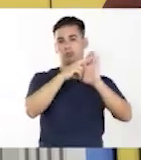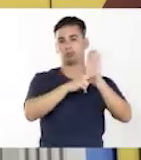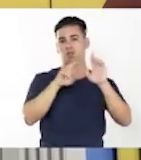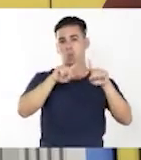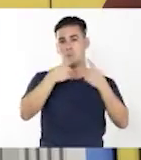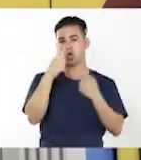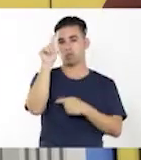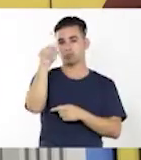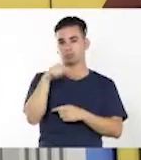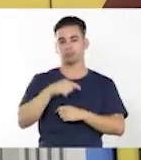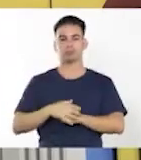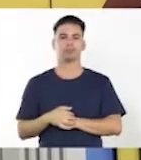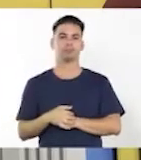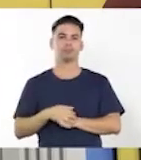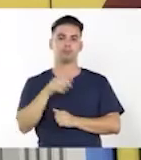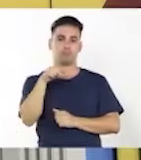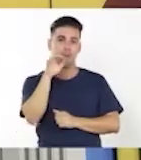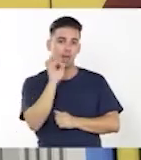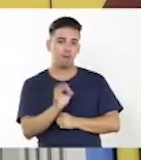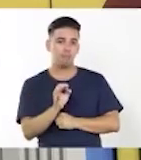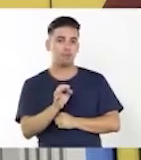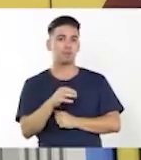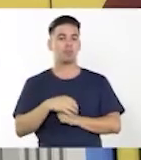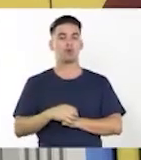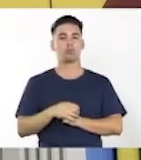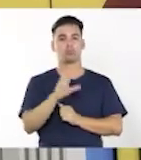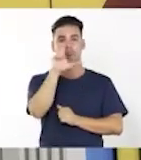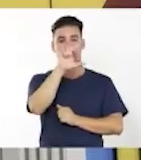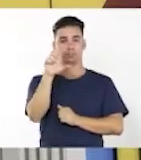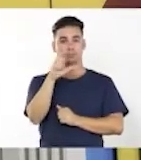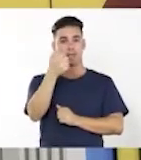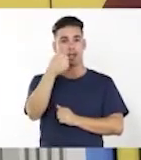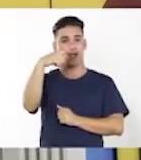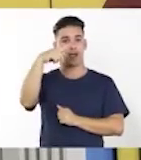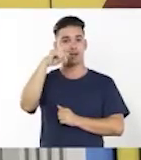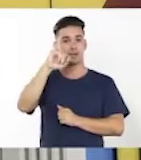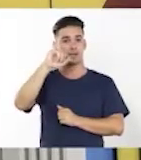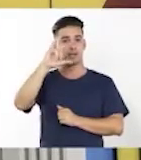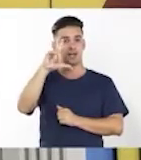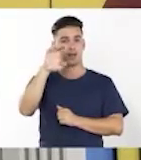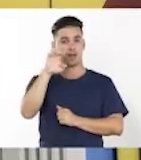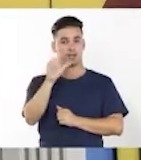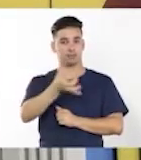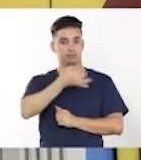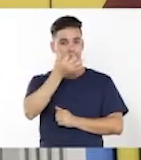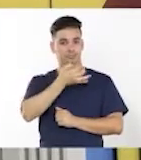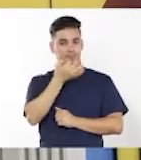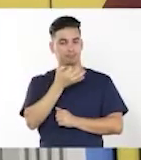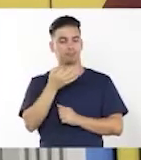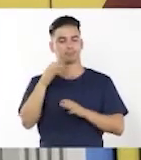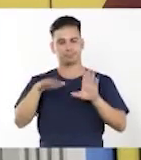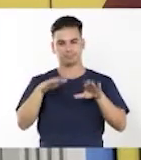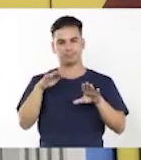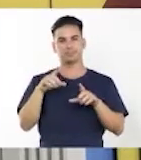este mismo parlamento de Aquiles, ustedes tienen que desarrollar estas actividades.